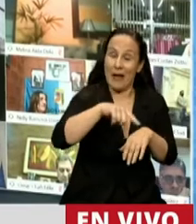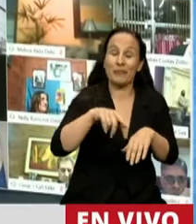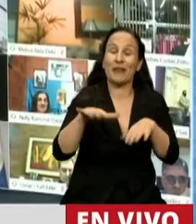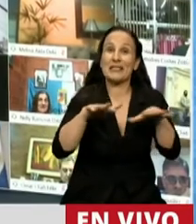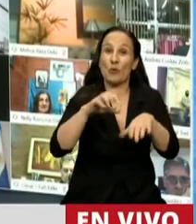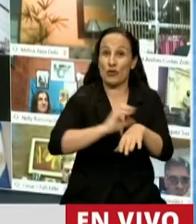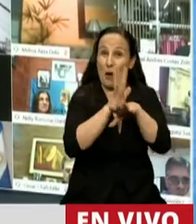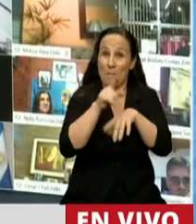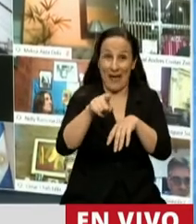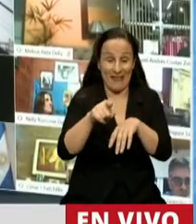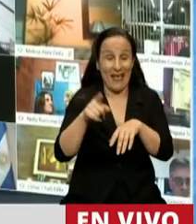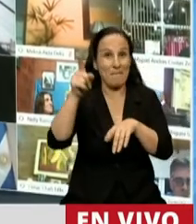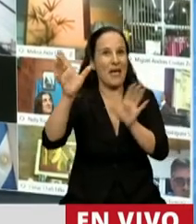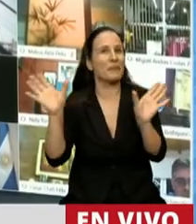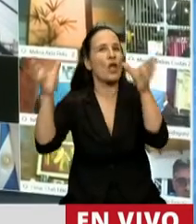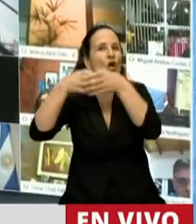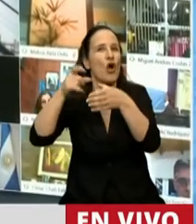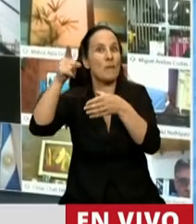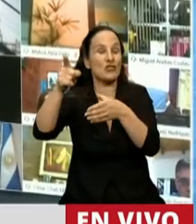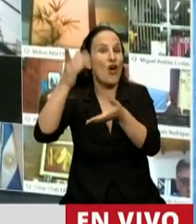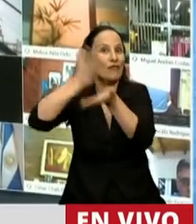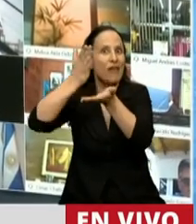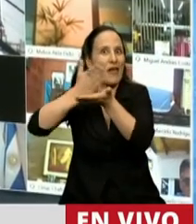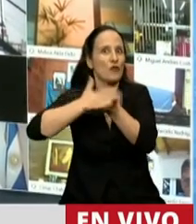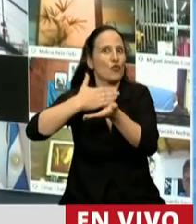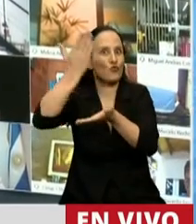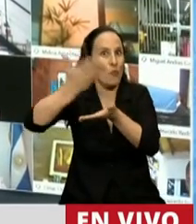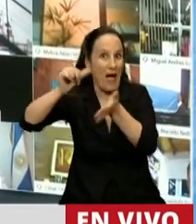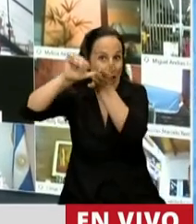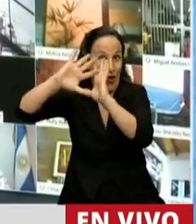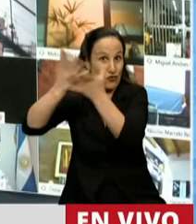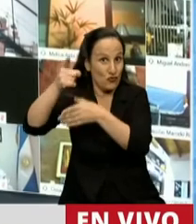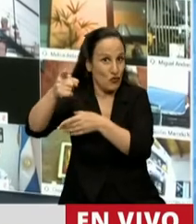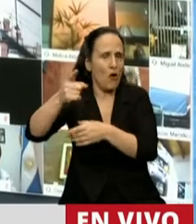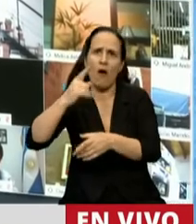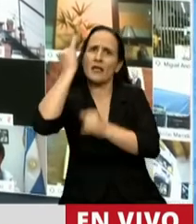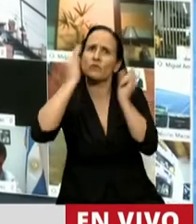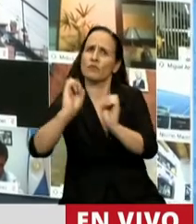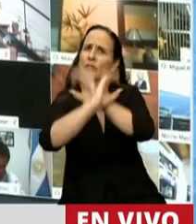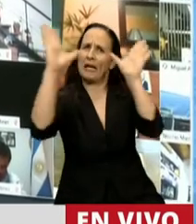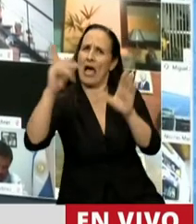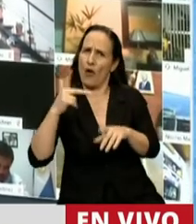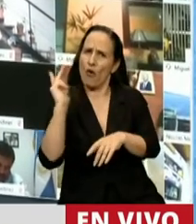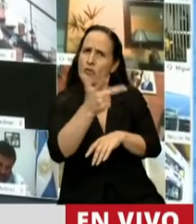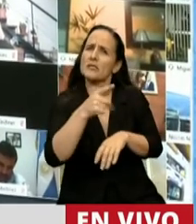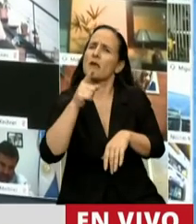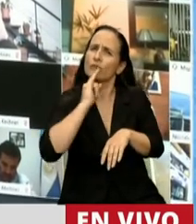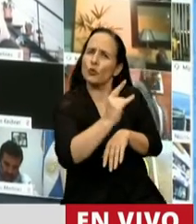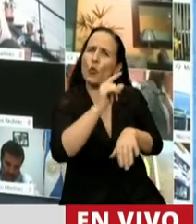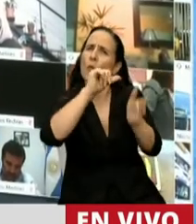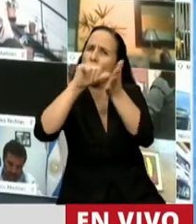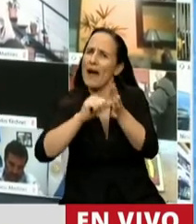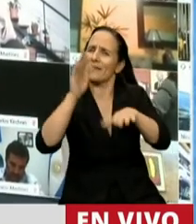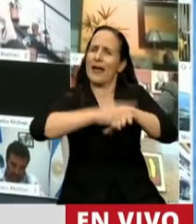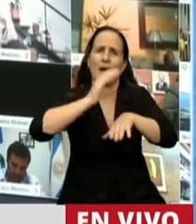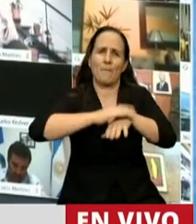de Derechos Humanos ha expresado de modo contundente la responsabilidad de los estados en tiempo de